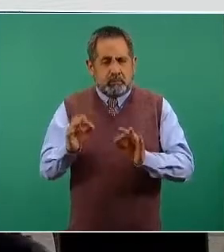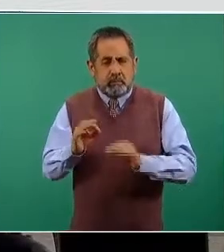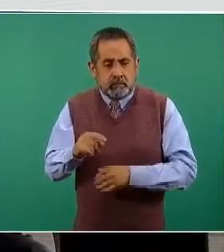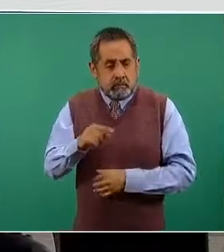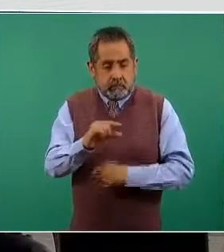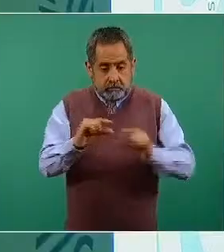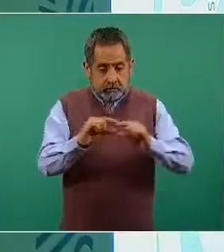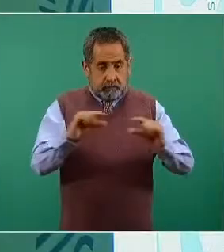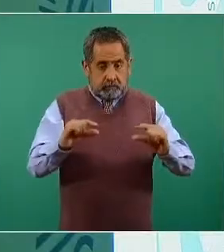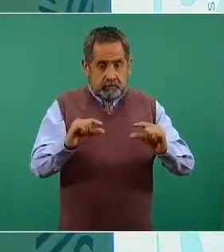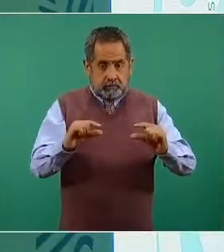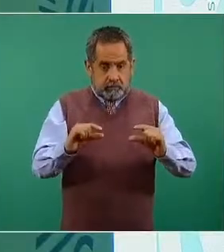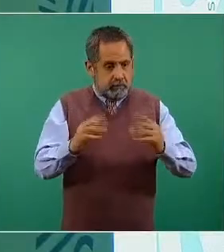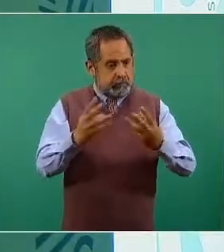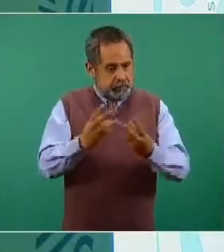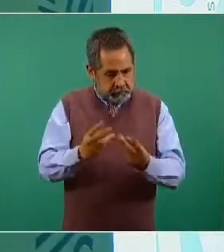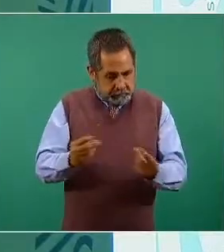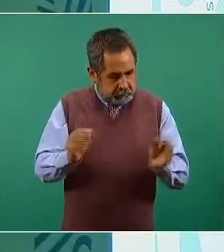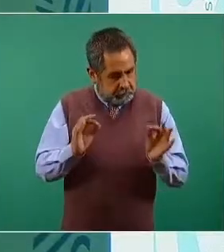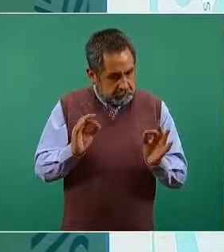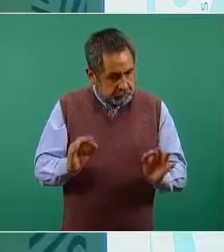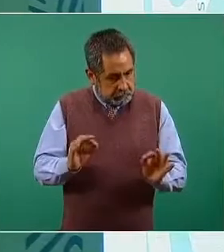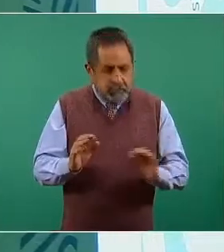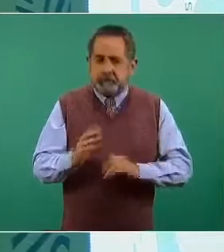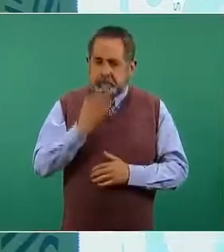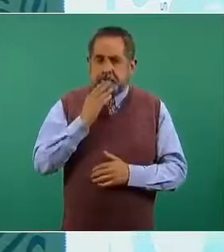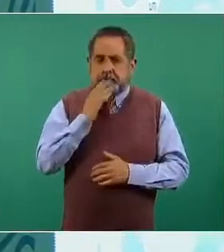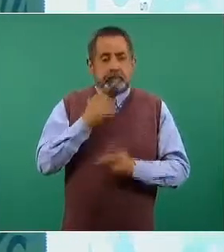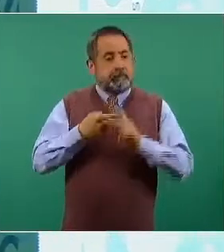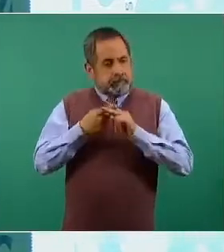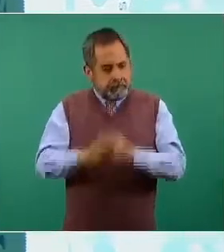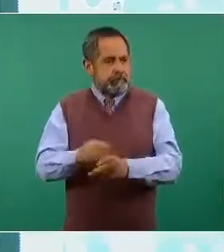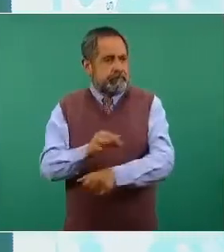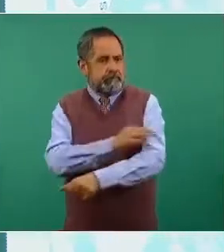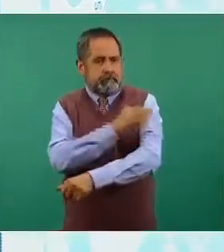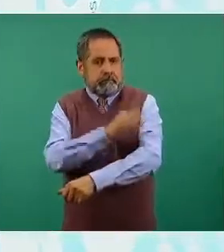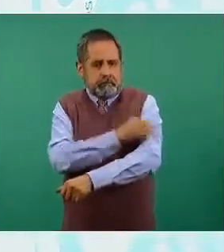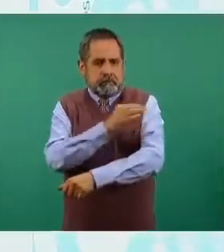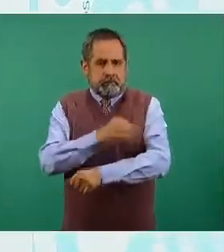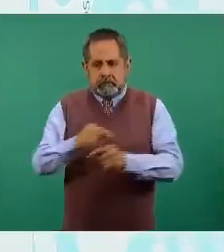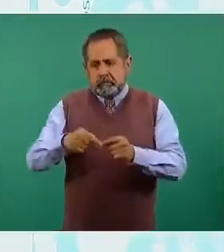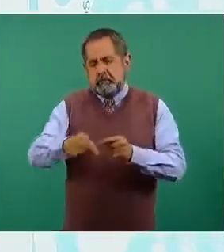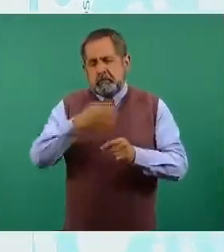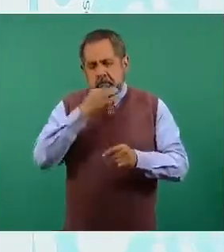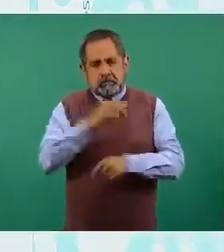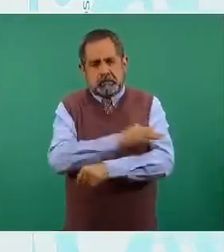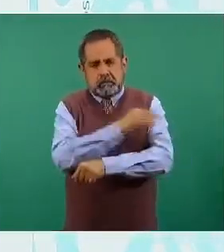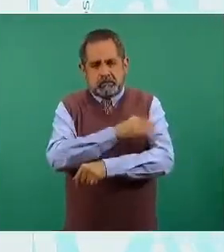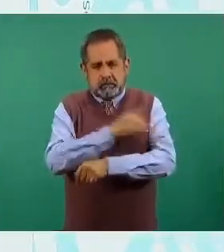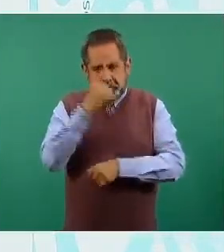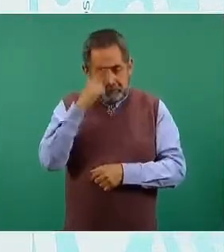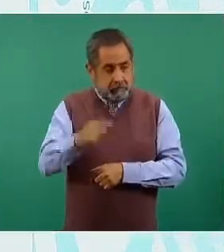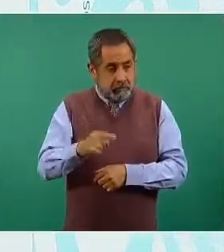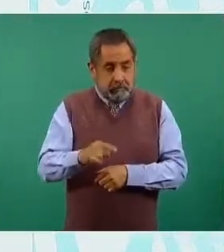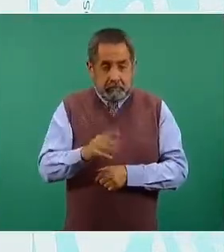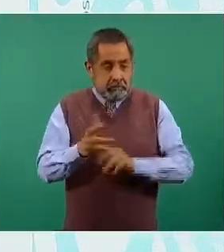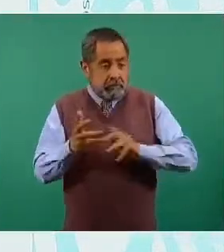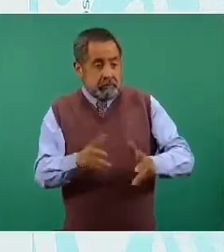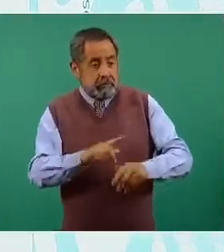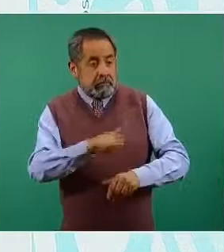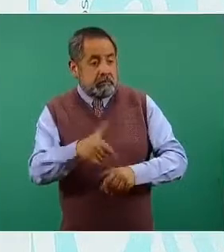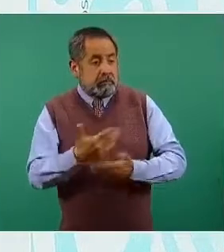ya la vacuna está descongelada. Y entonces se tiene que poner en pocos minutos porque si no se daña el producto.